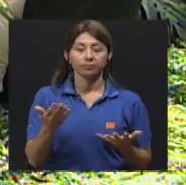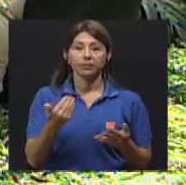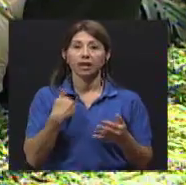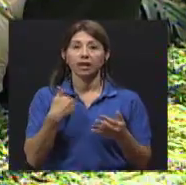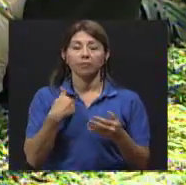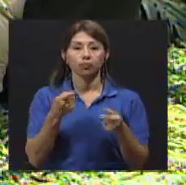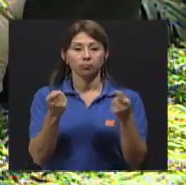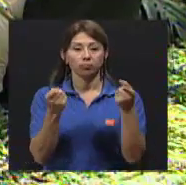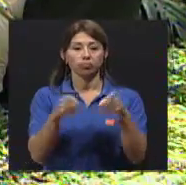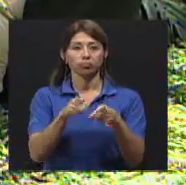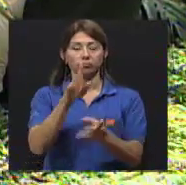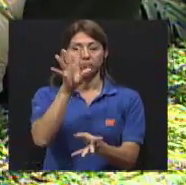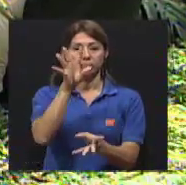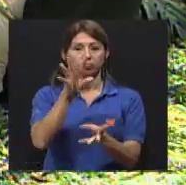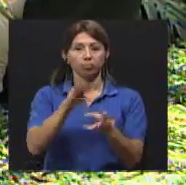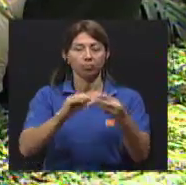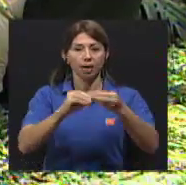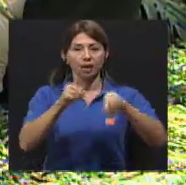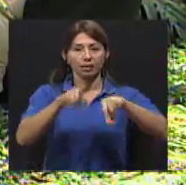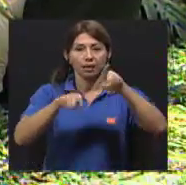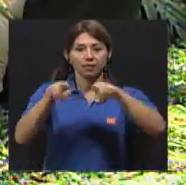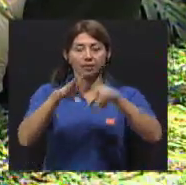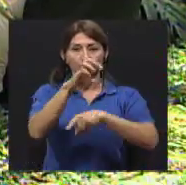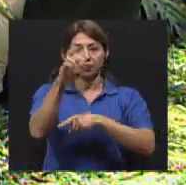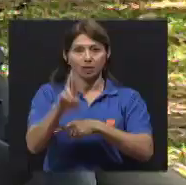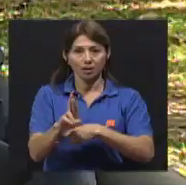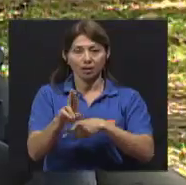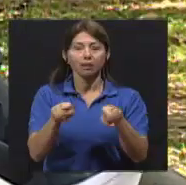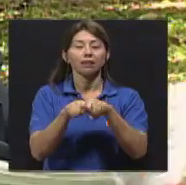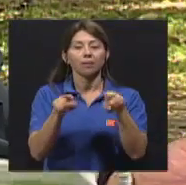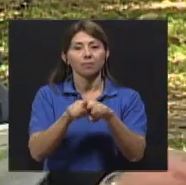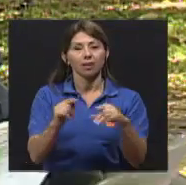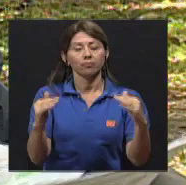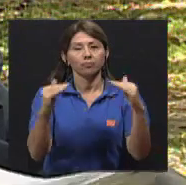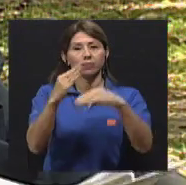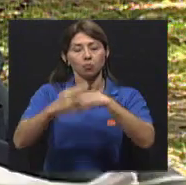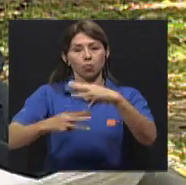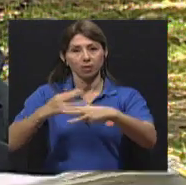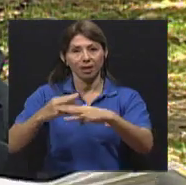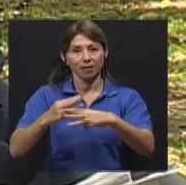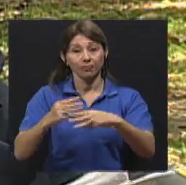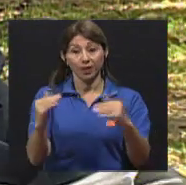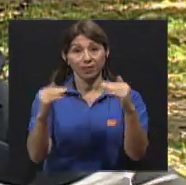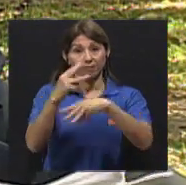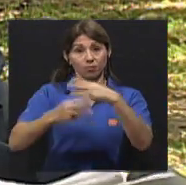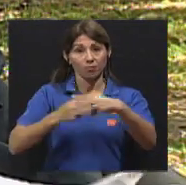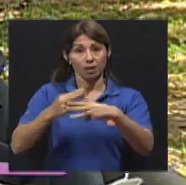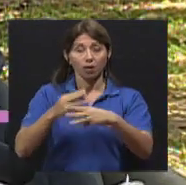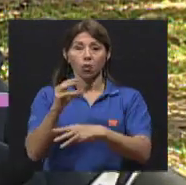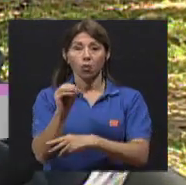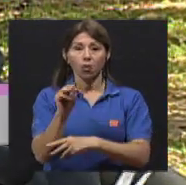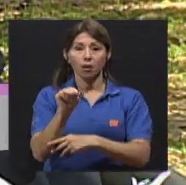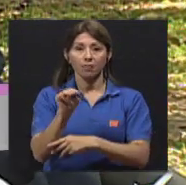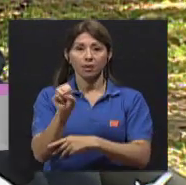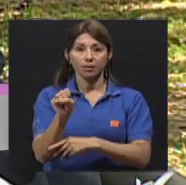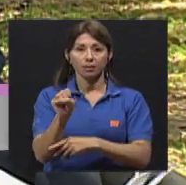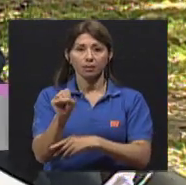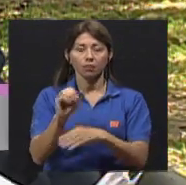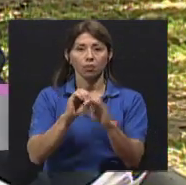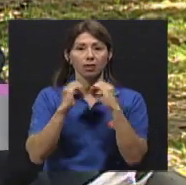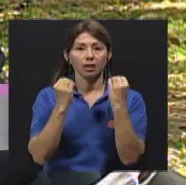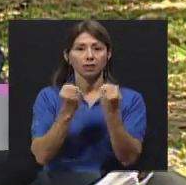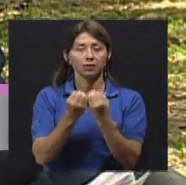Tenemos estadísticas nacionales y a nivel global, mundial. Para empezar, a nivel mundial, la Organización Mundial de la Salud